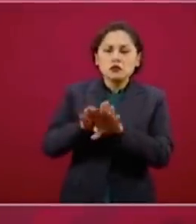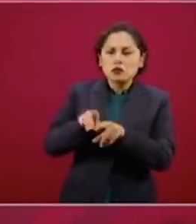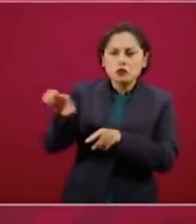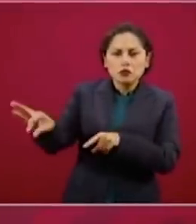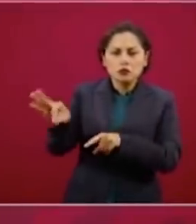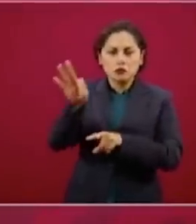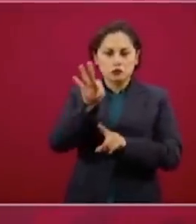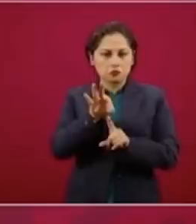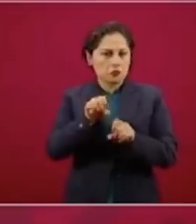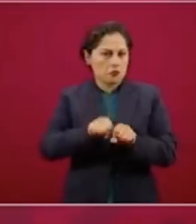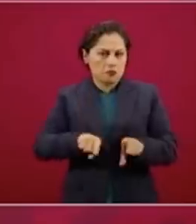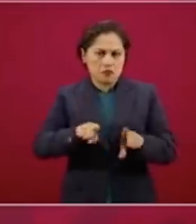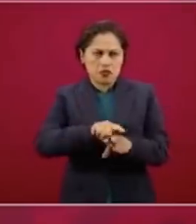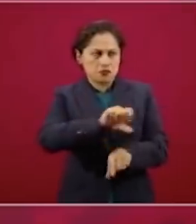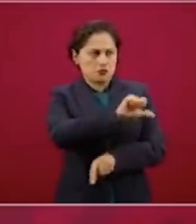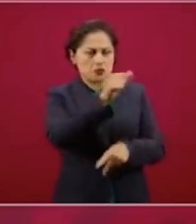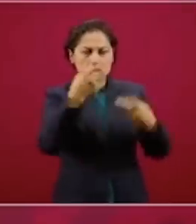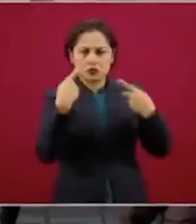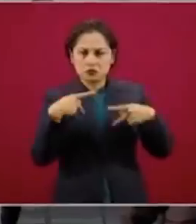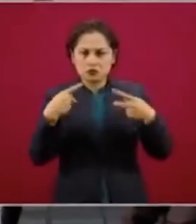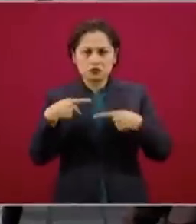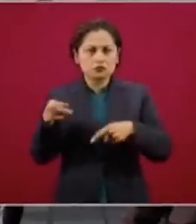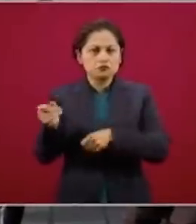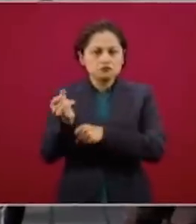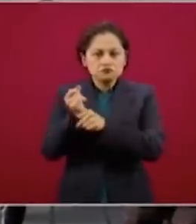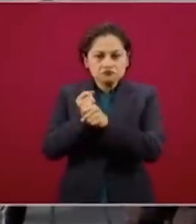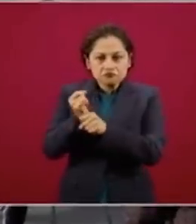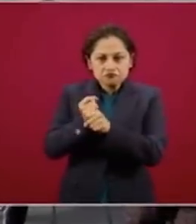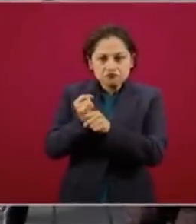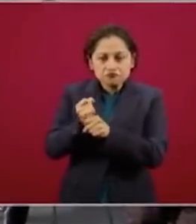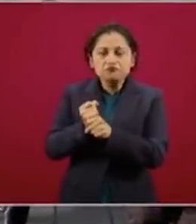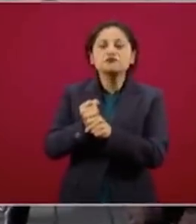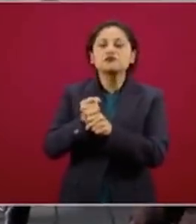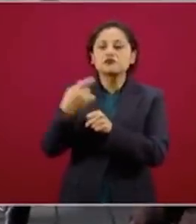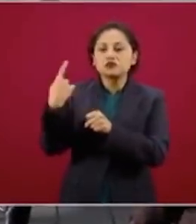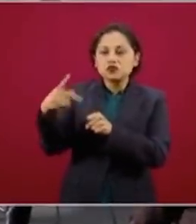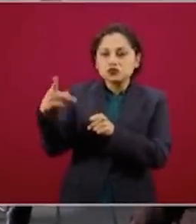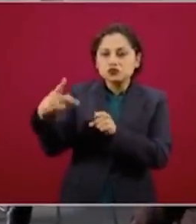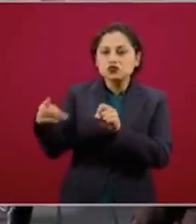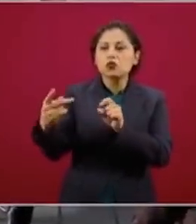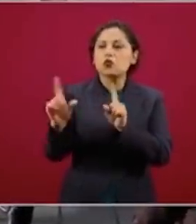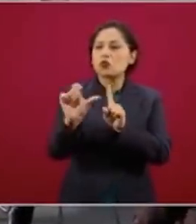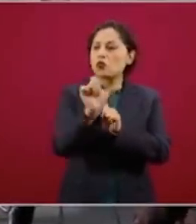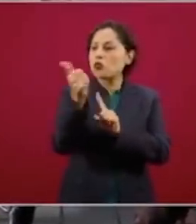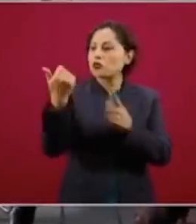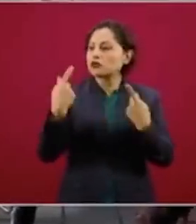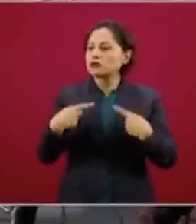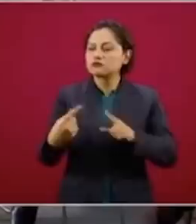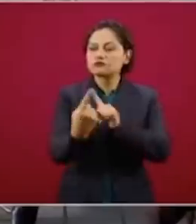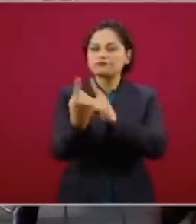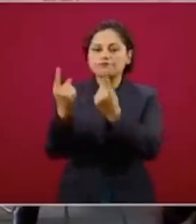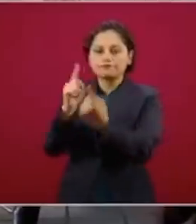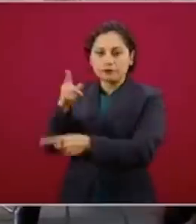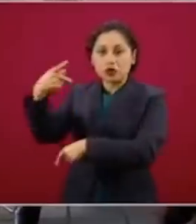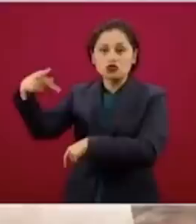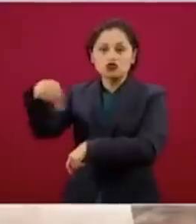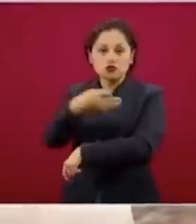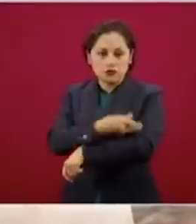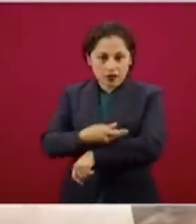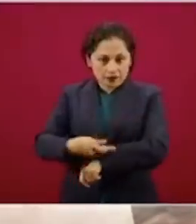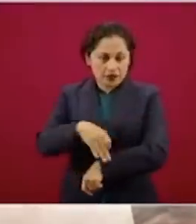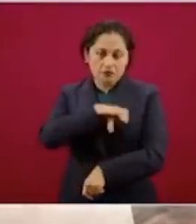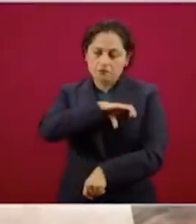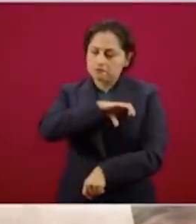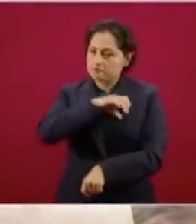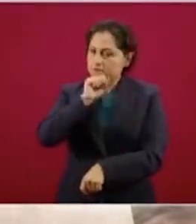las personas del estudio de contactos, el estudio de casos y contactos. Su familia, muy querida también,